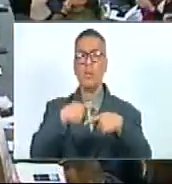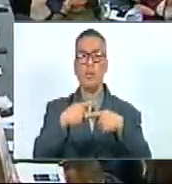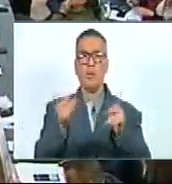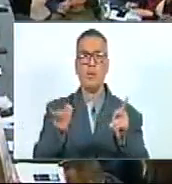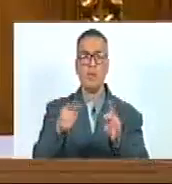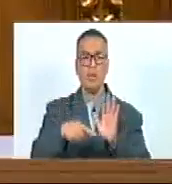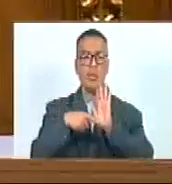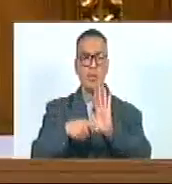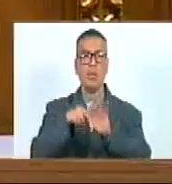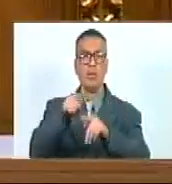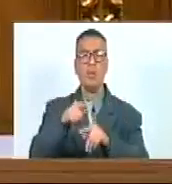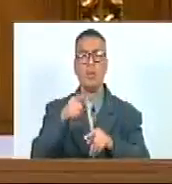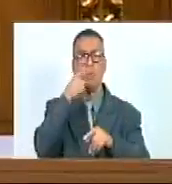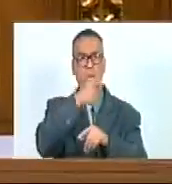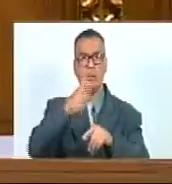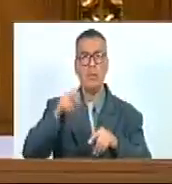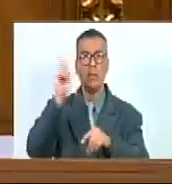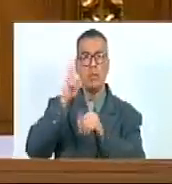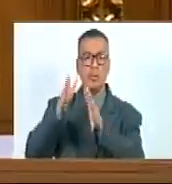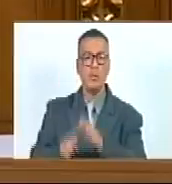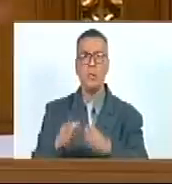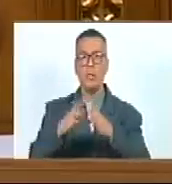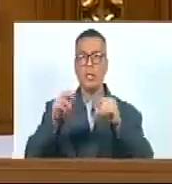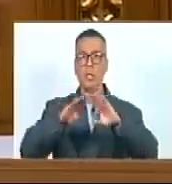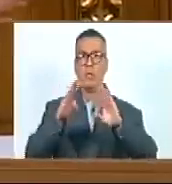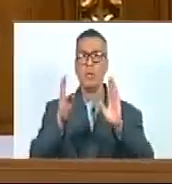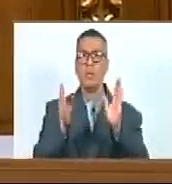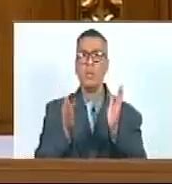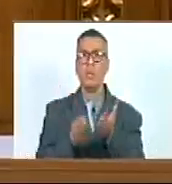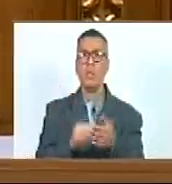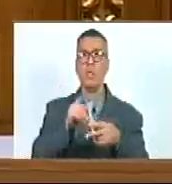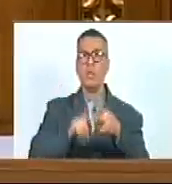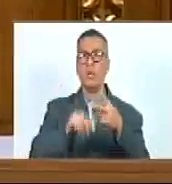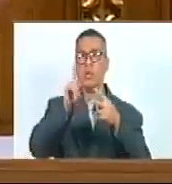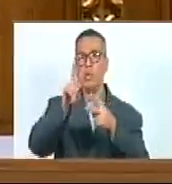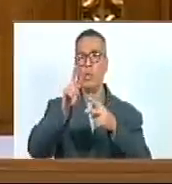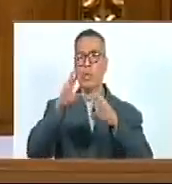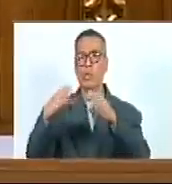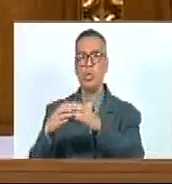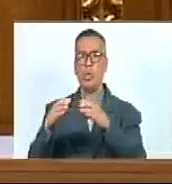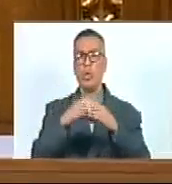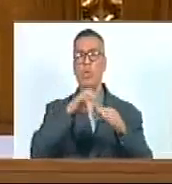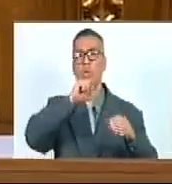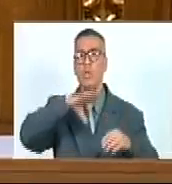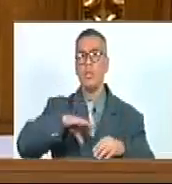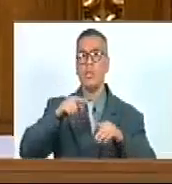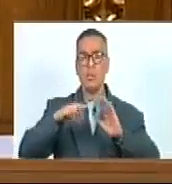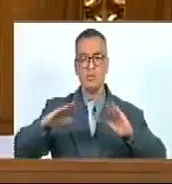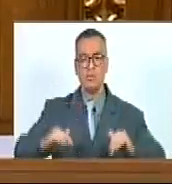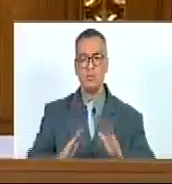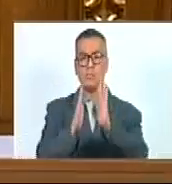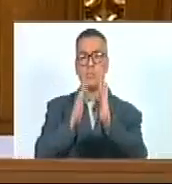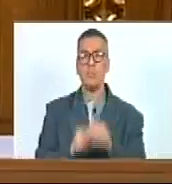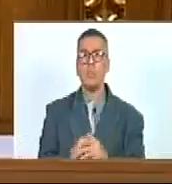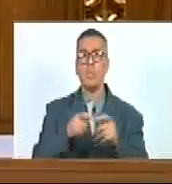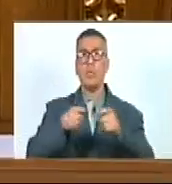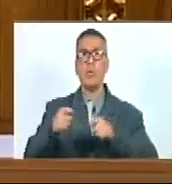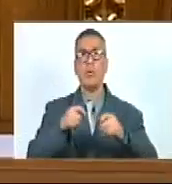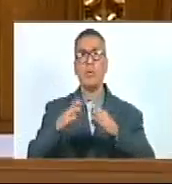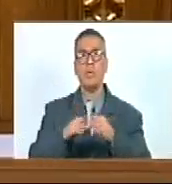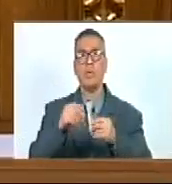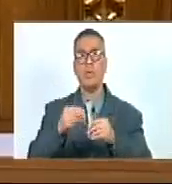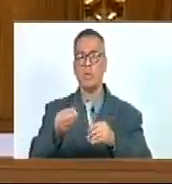Mostrando Al pueblo Venezolano Y al mundo Los dos Modelos Históricamente Enfrentados El modelo